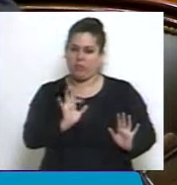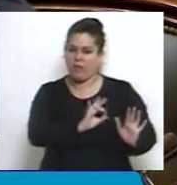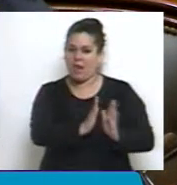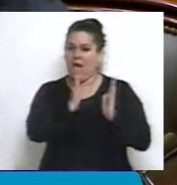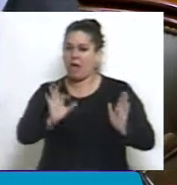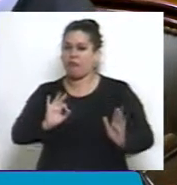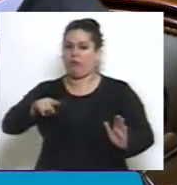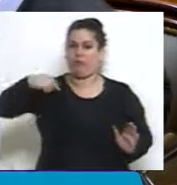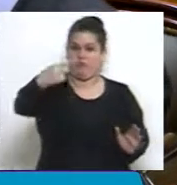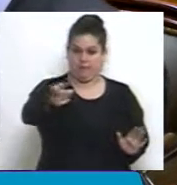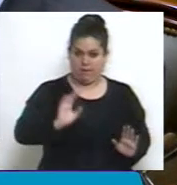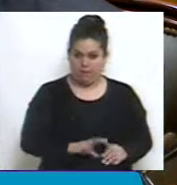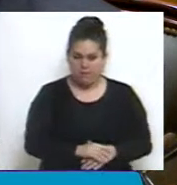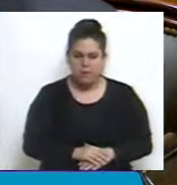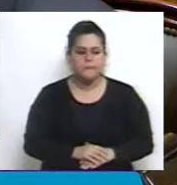16.